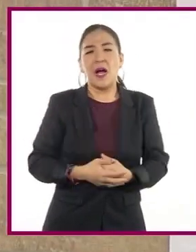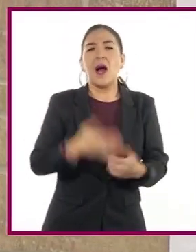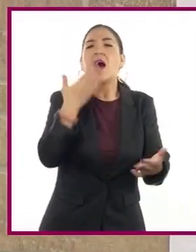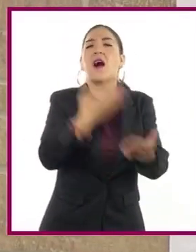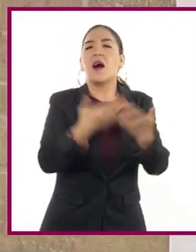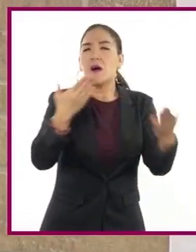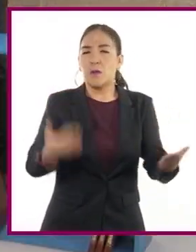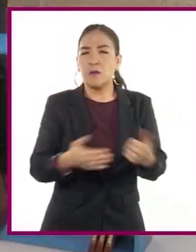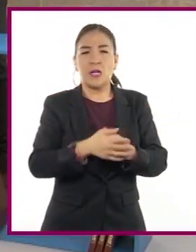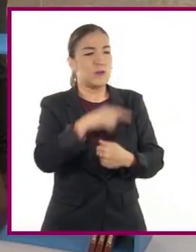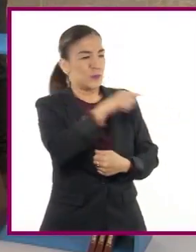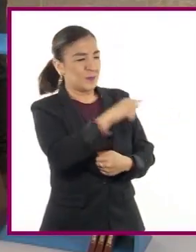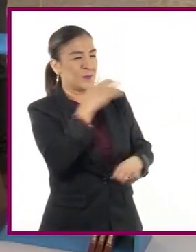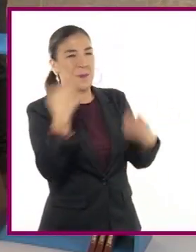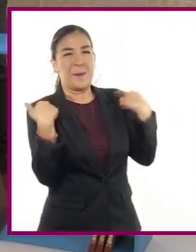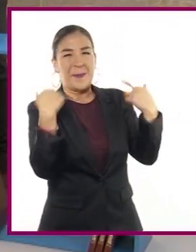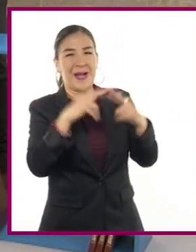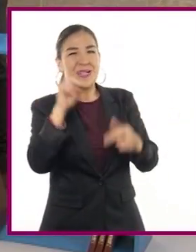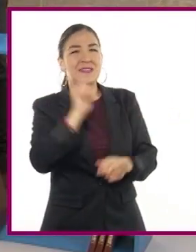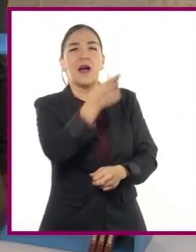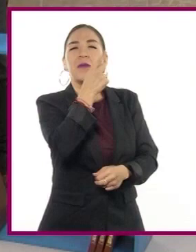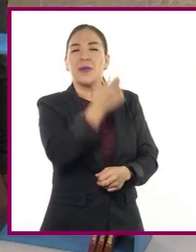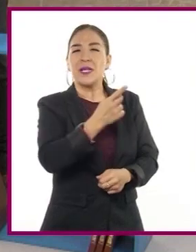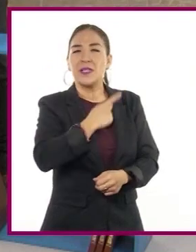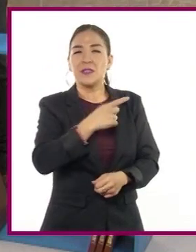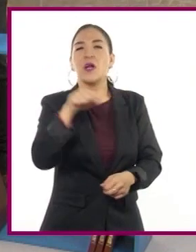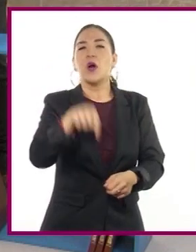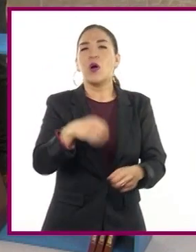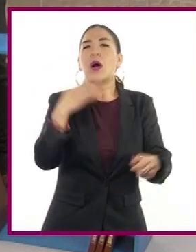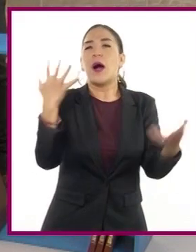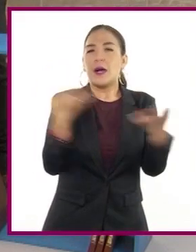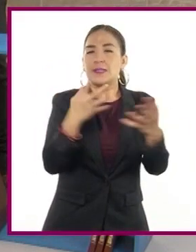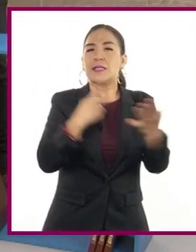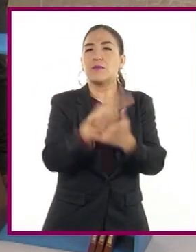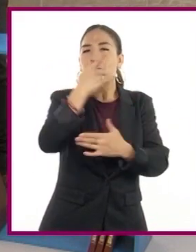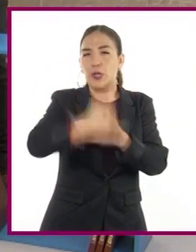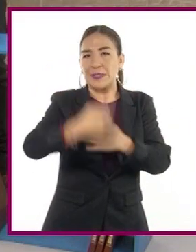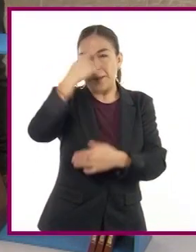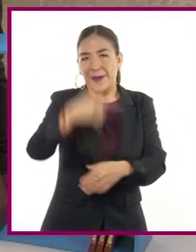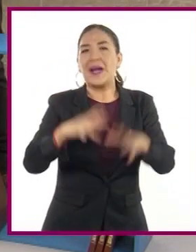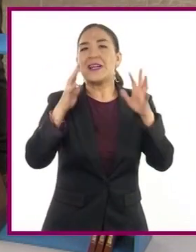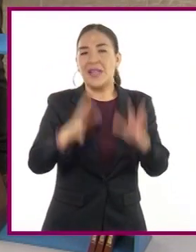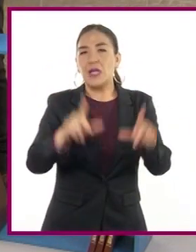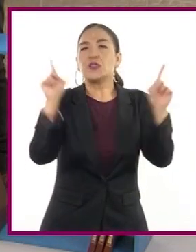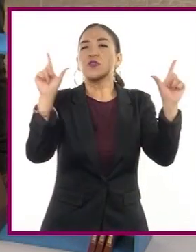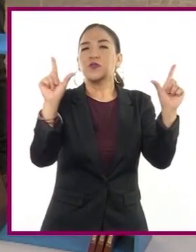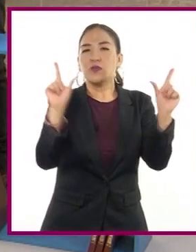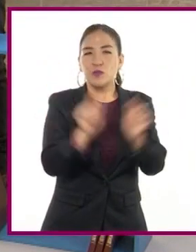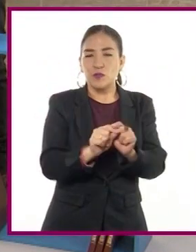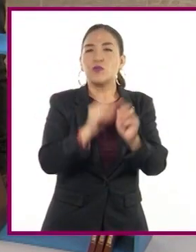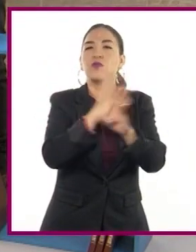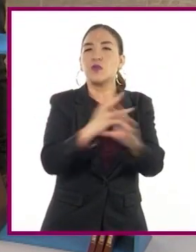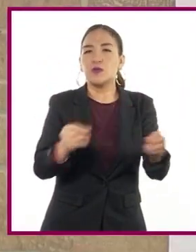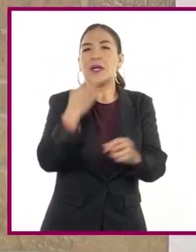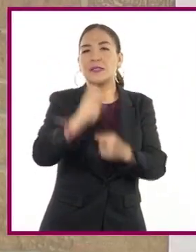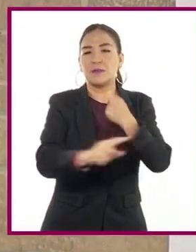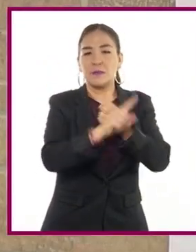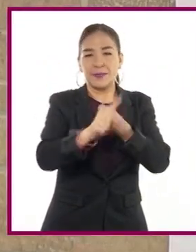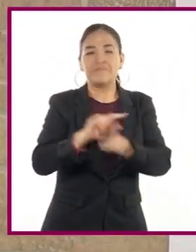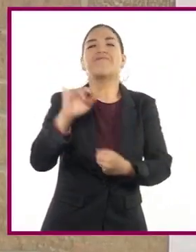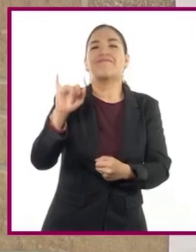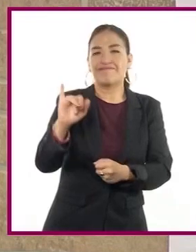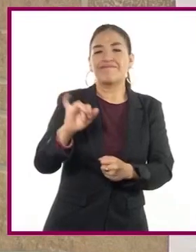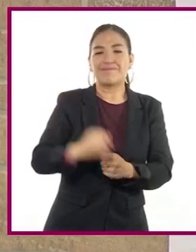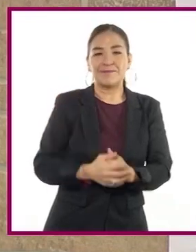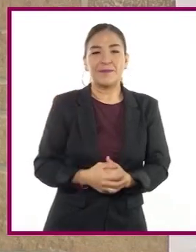hace un momento nos comentaste que realizamos un proyecto para dar solución a un problema. Así